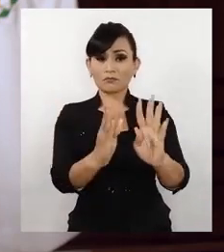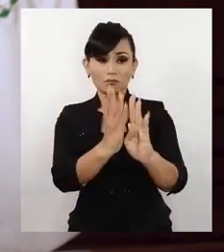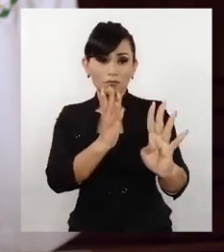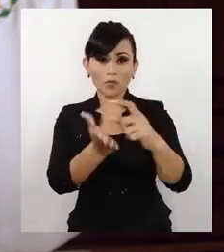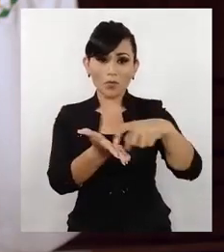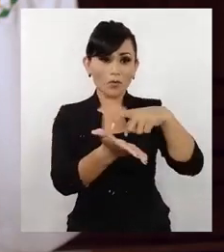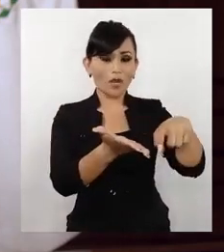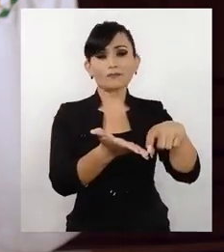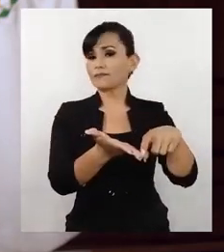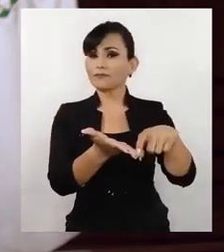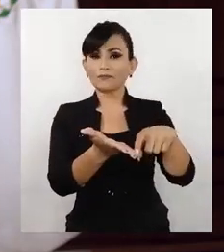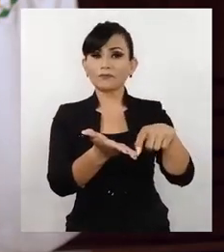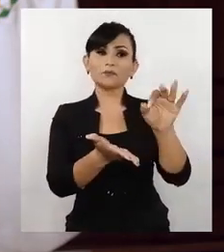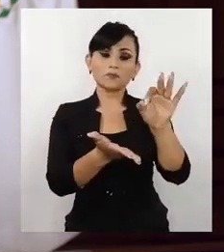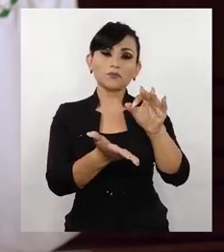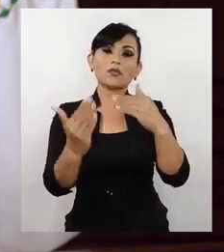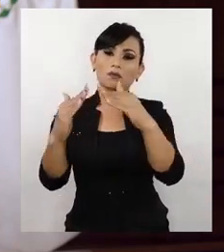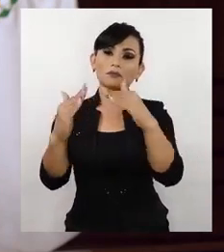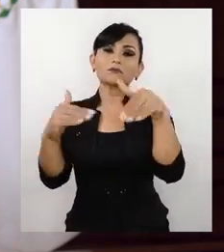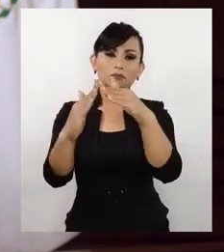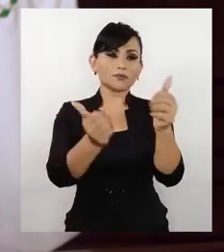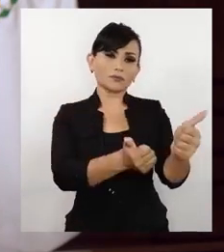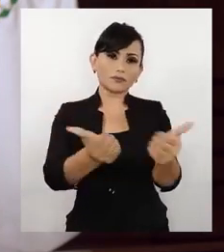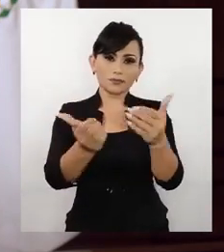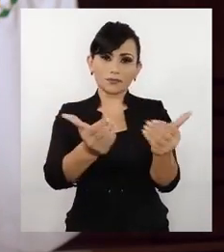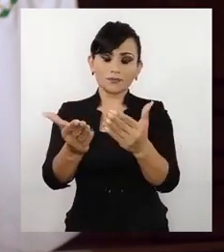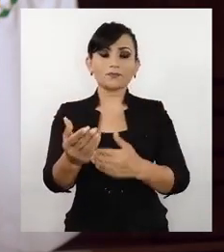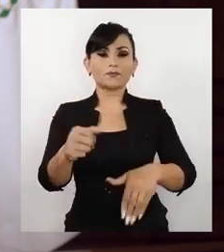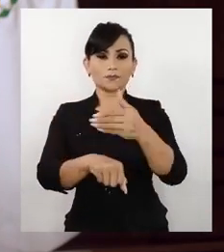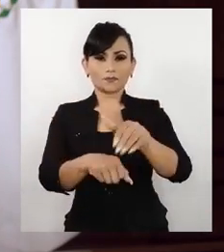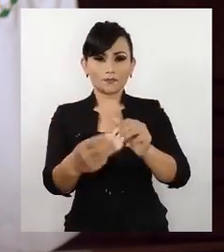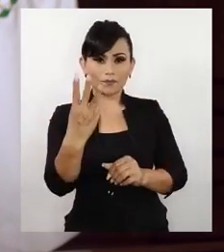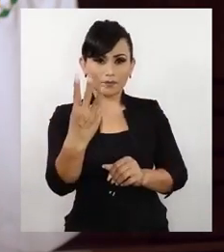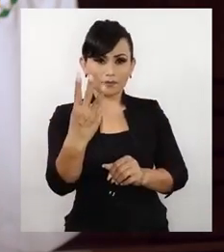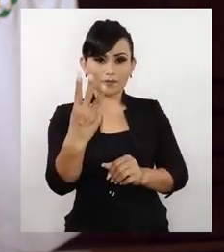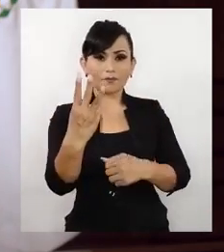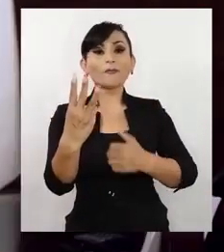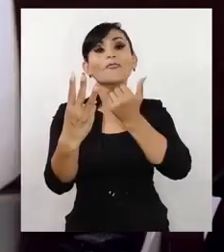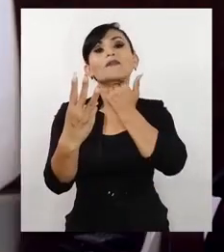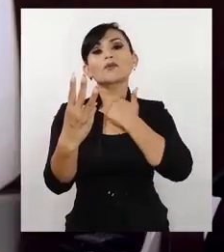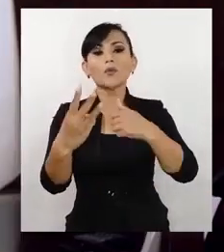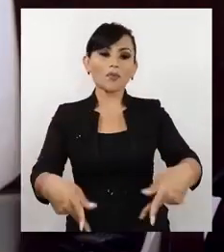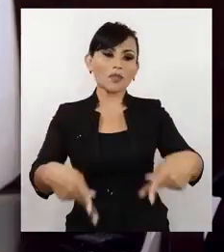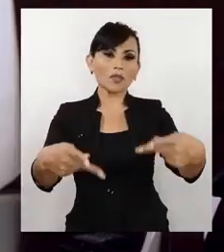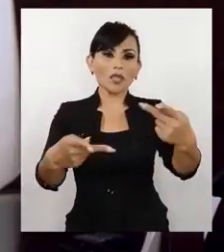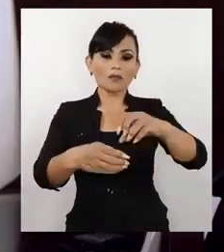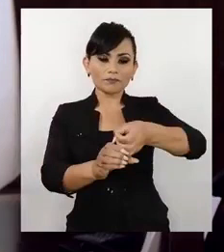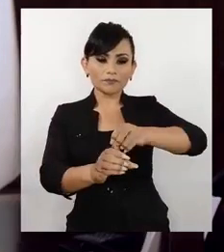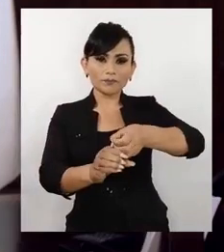al público en general pudiendo ofrecer servicio a domicilio 3